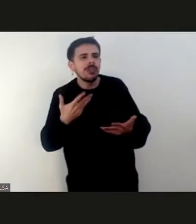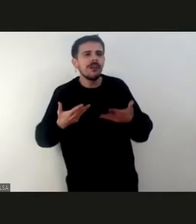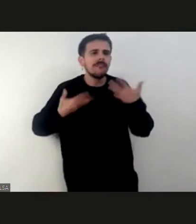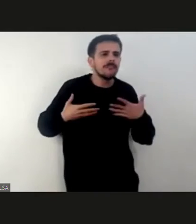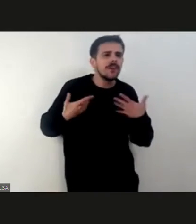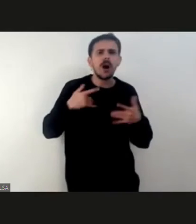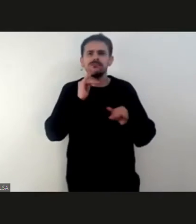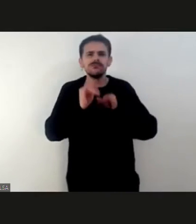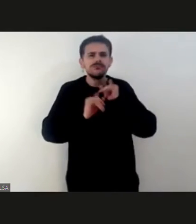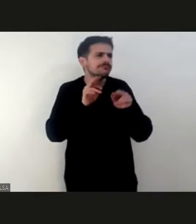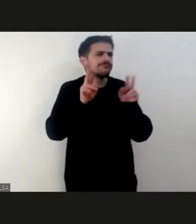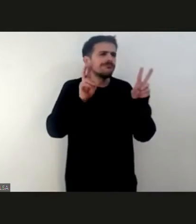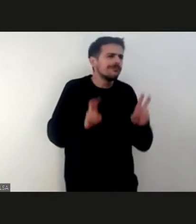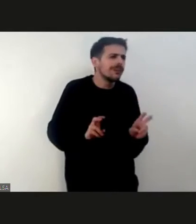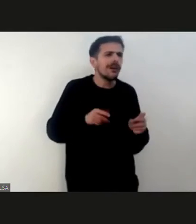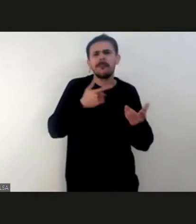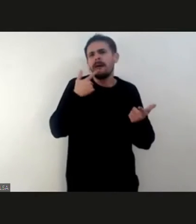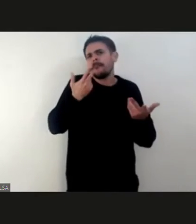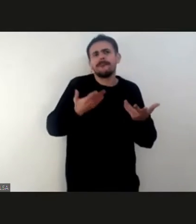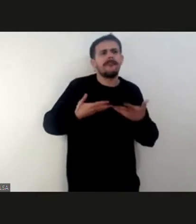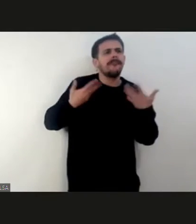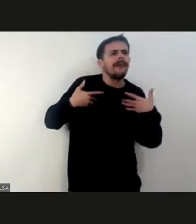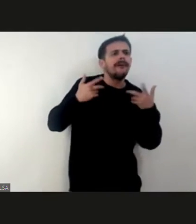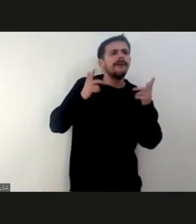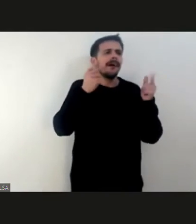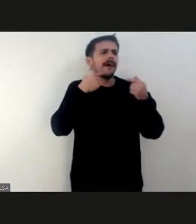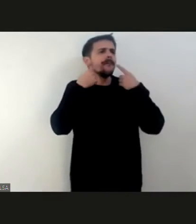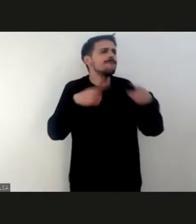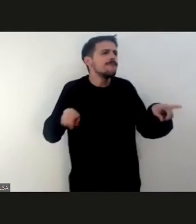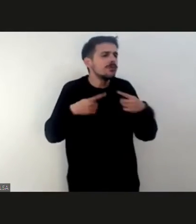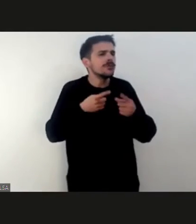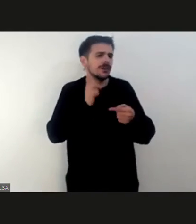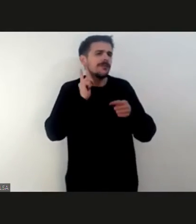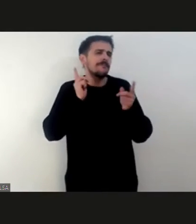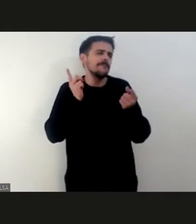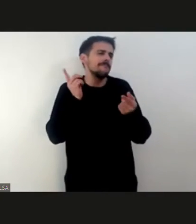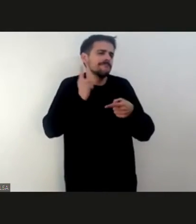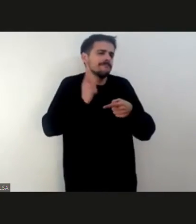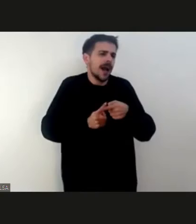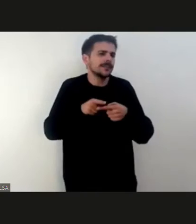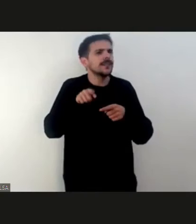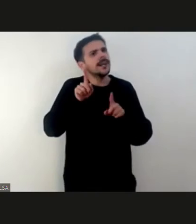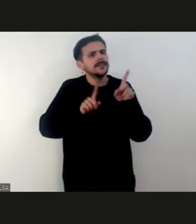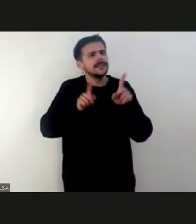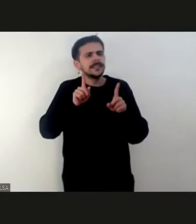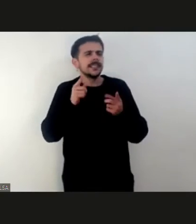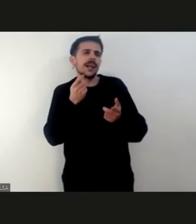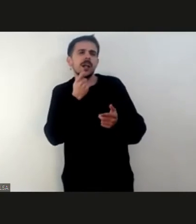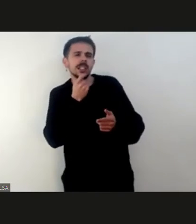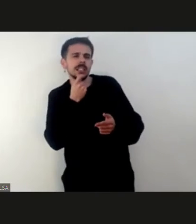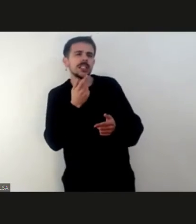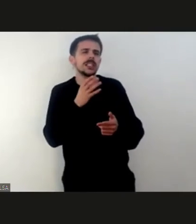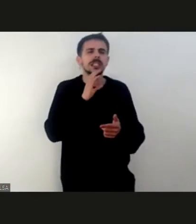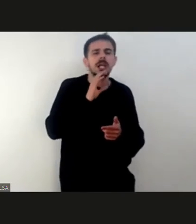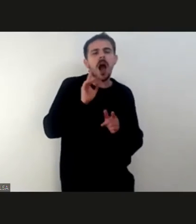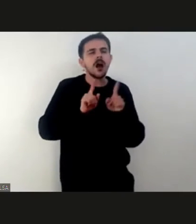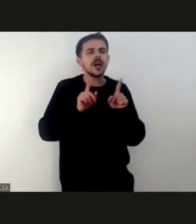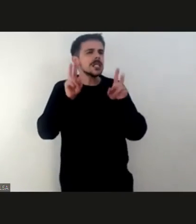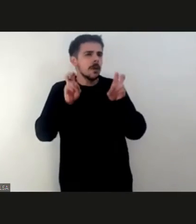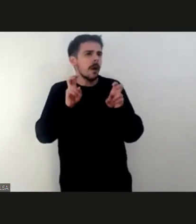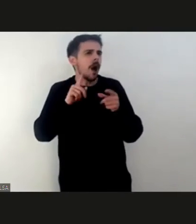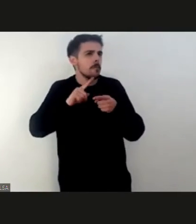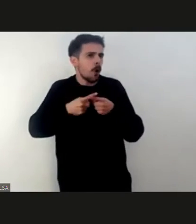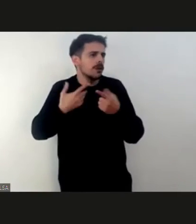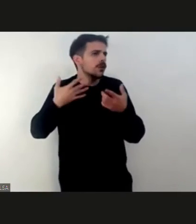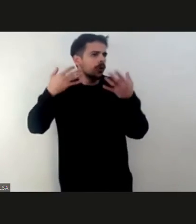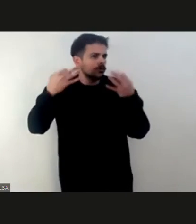animación y musicales hasta la picardía con la que sabía tratar los temas políticos. La verdad que es una gran pérdida que